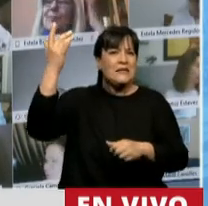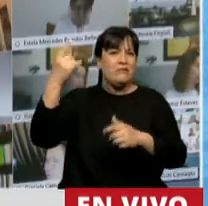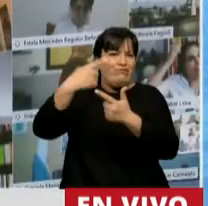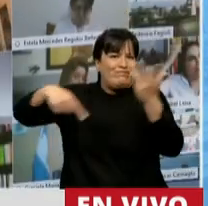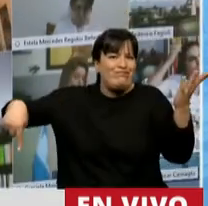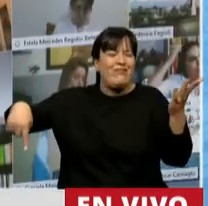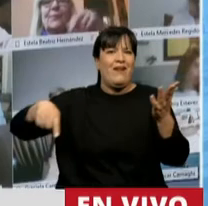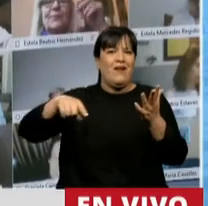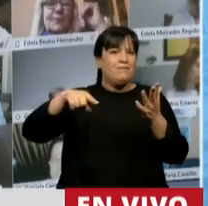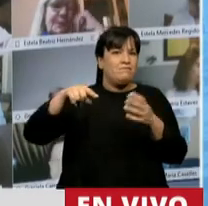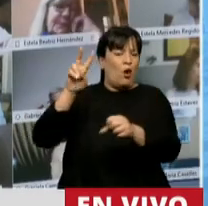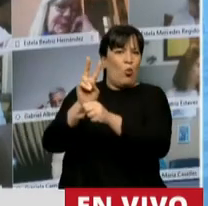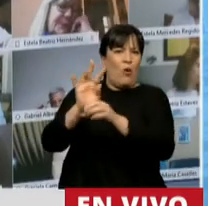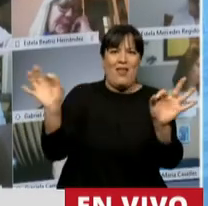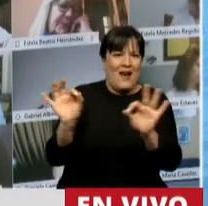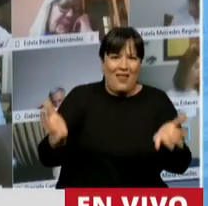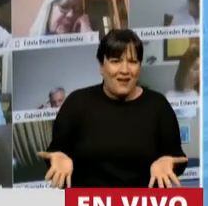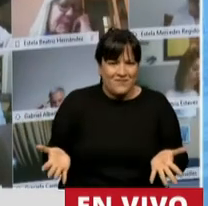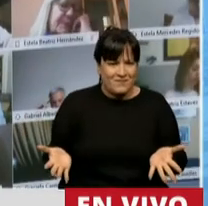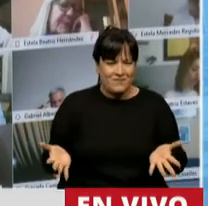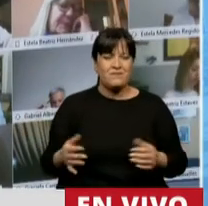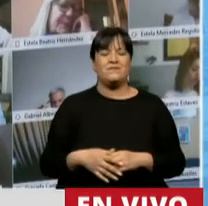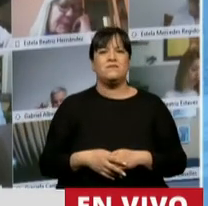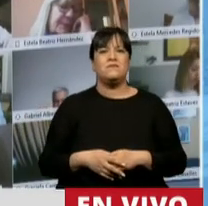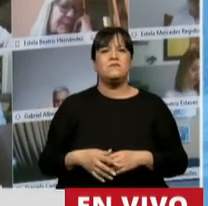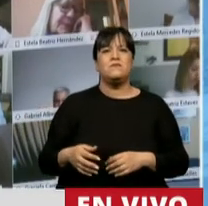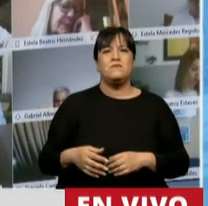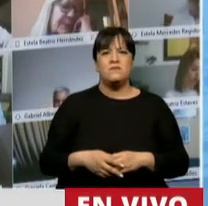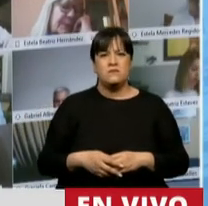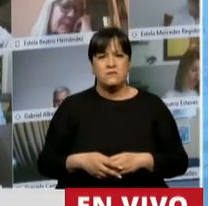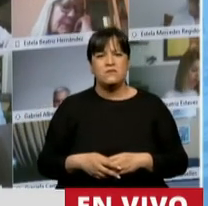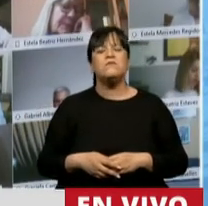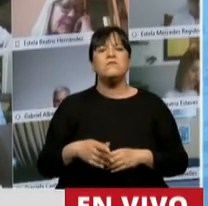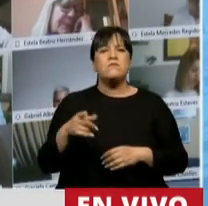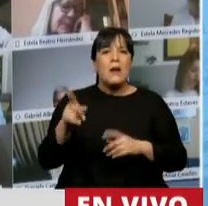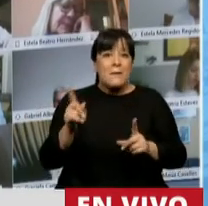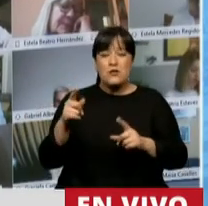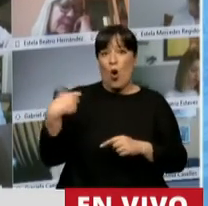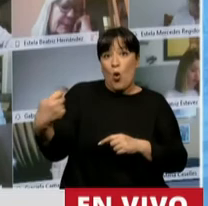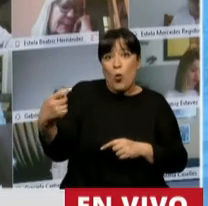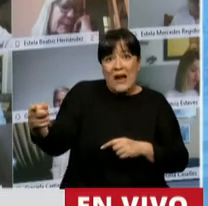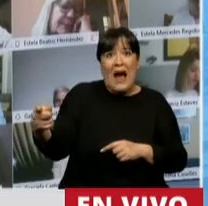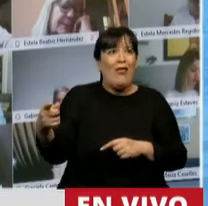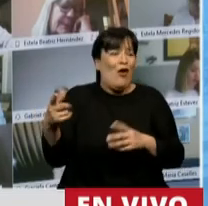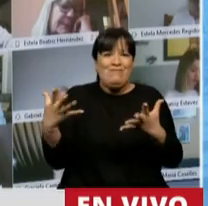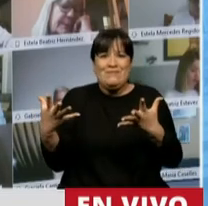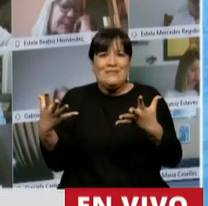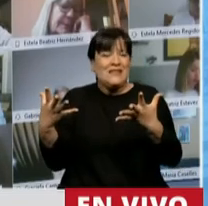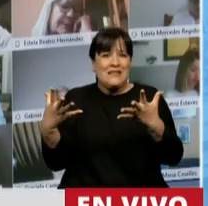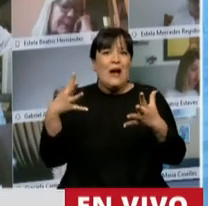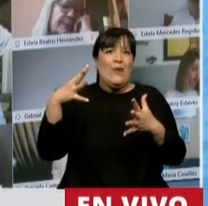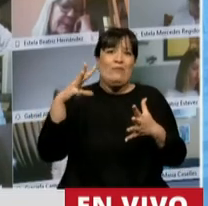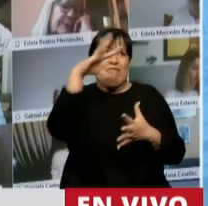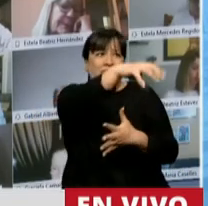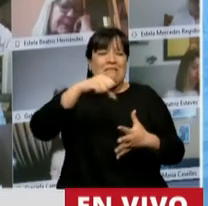del usuario financiero, o del usuario bancario, o del usuario, en este caso jubilado, que recurre a las